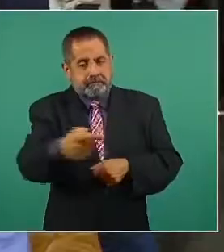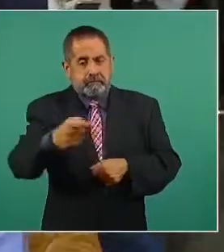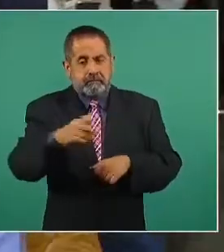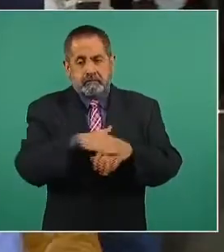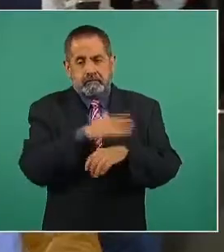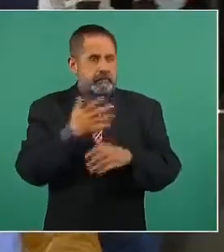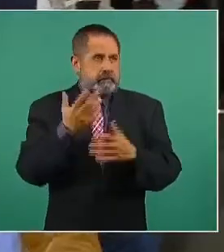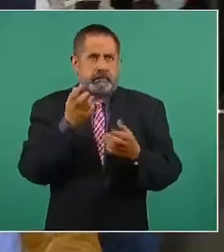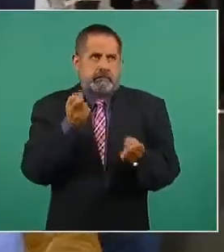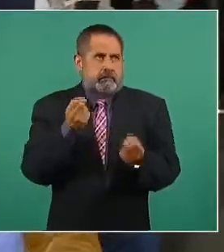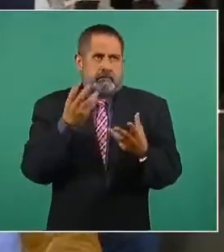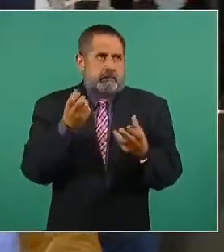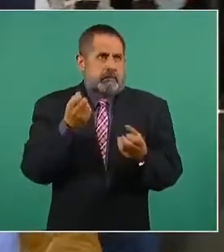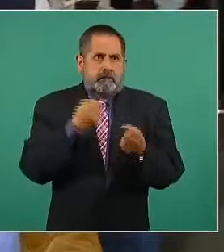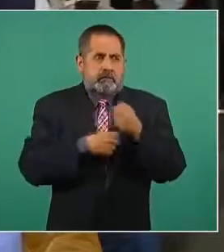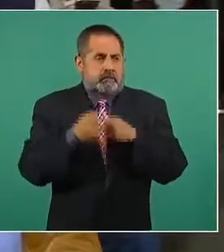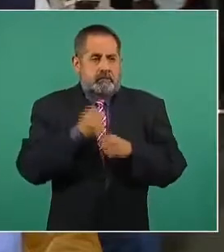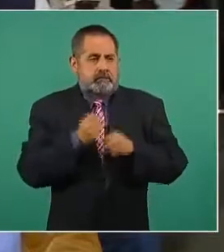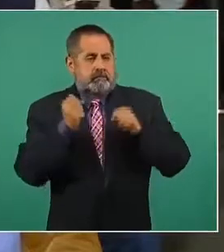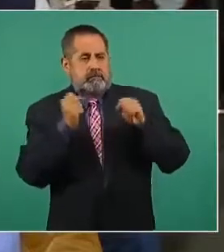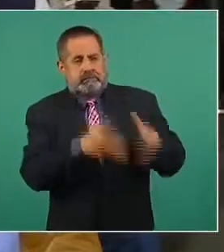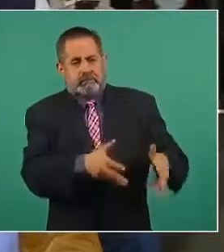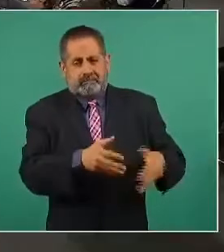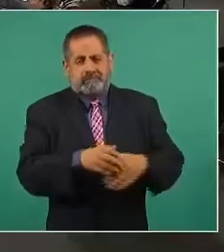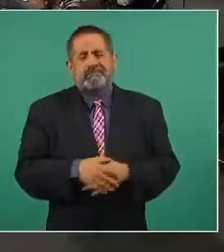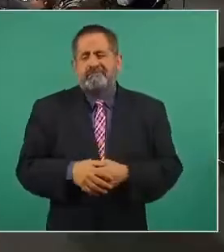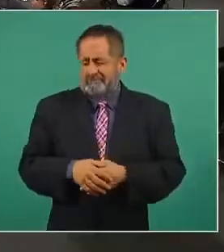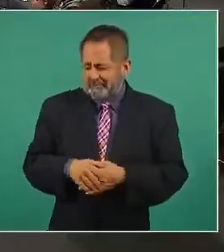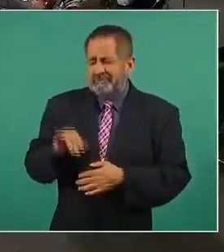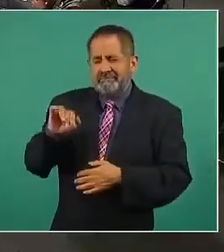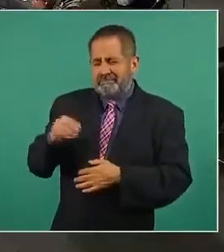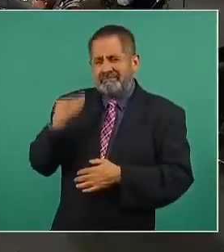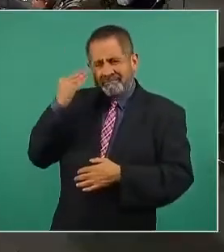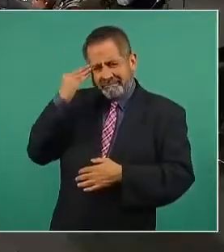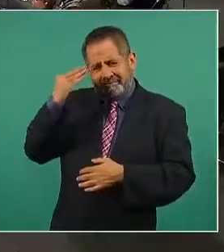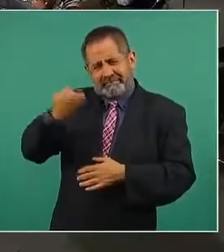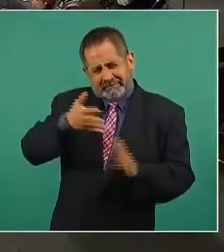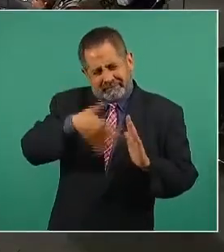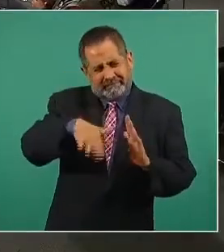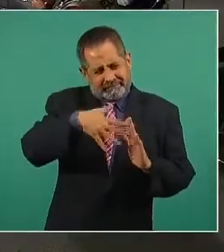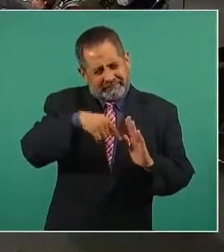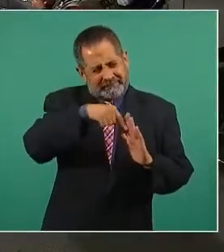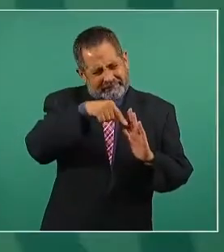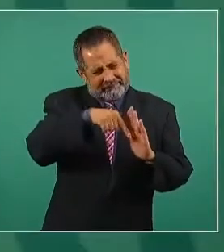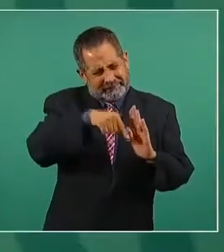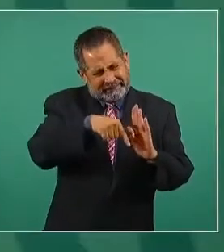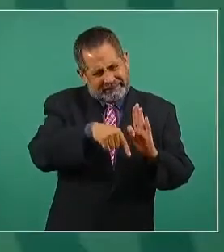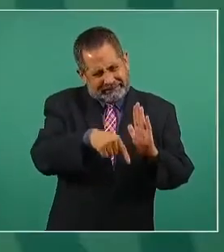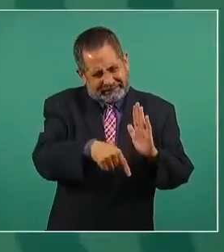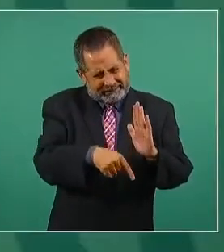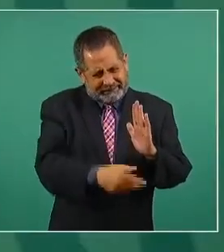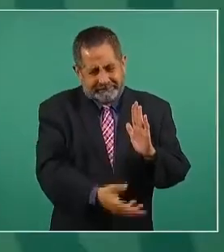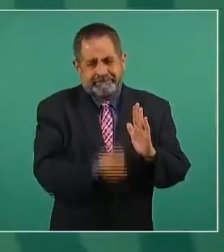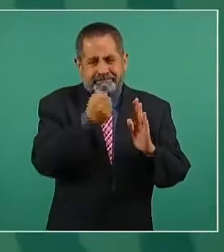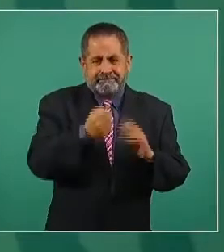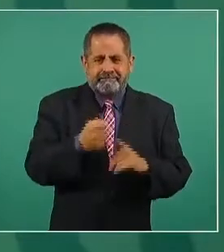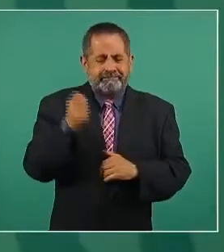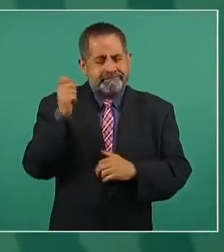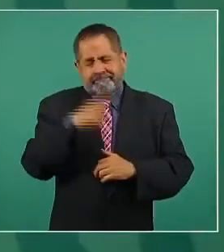supuesto lleva mucho tiempo el proceso de rescate. Hace tiempo, estamos trabajando